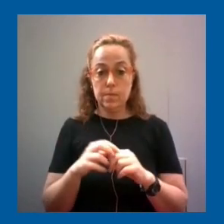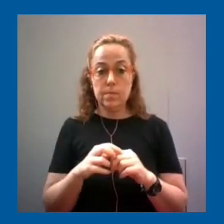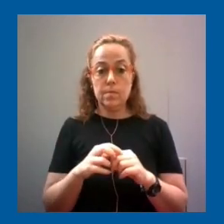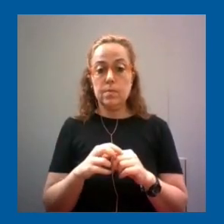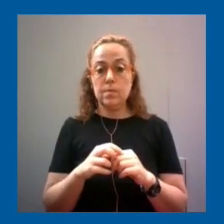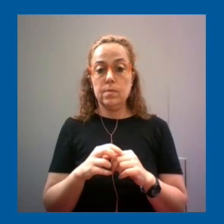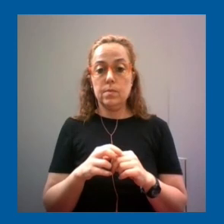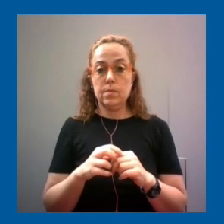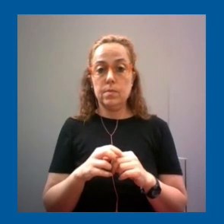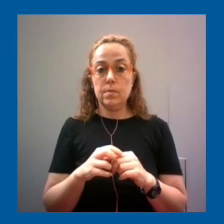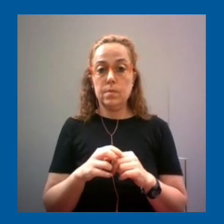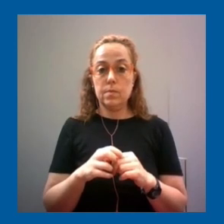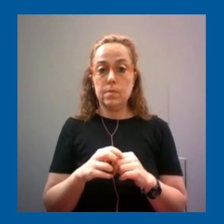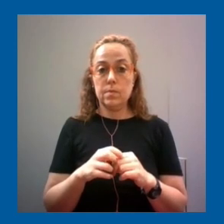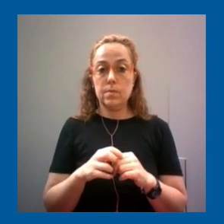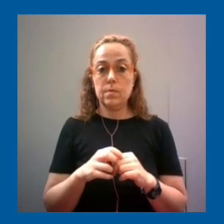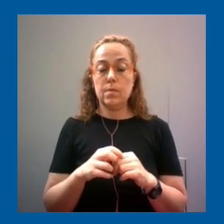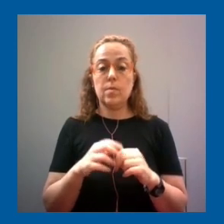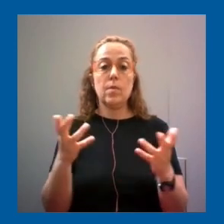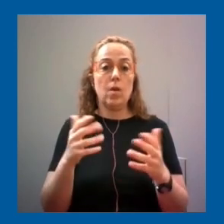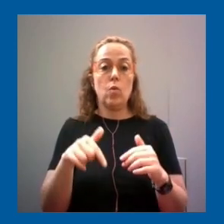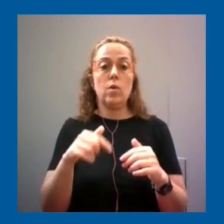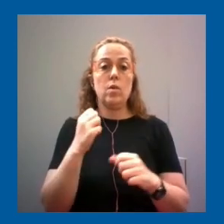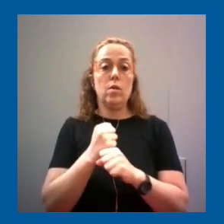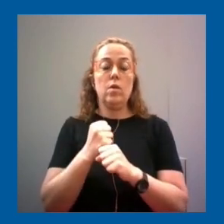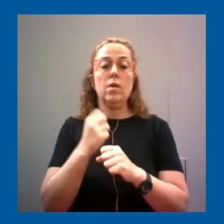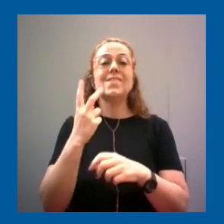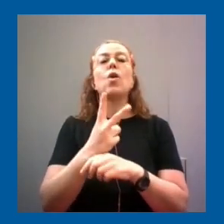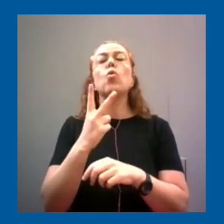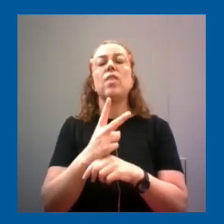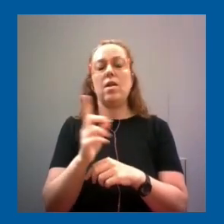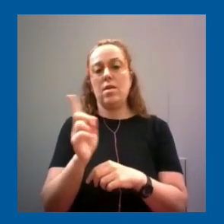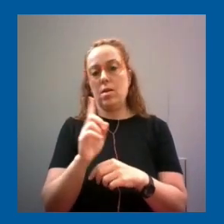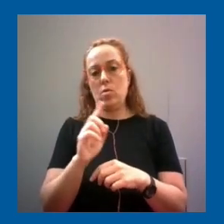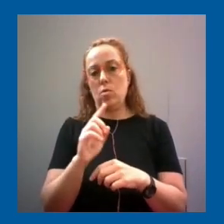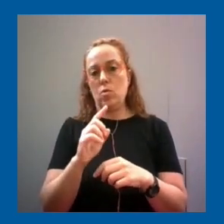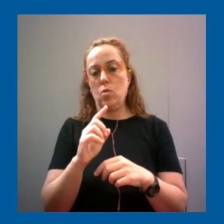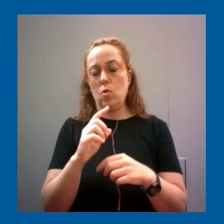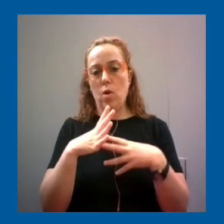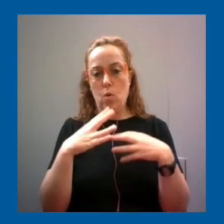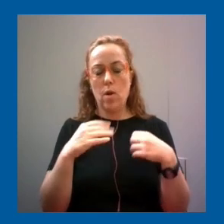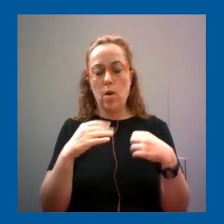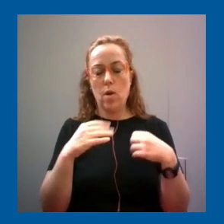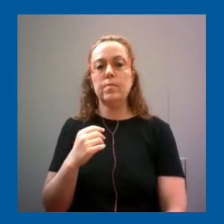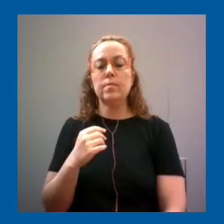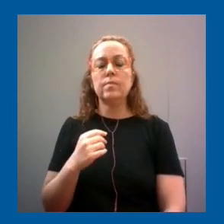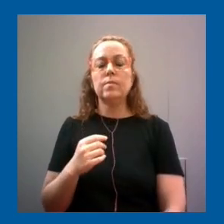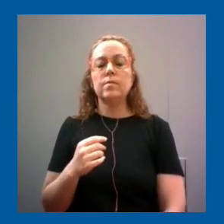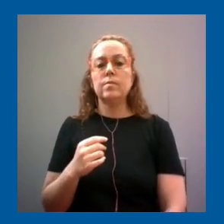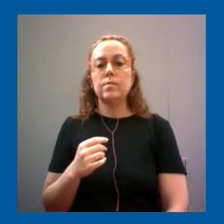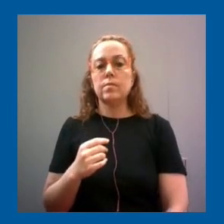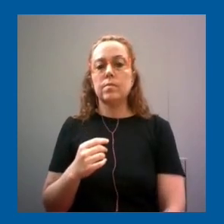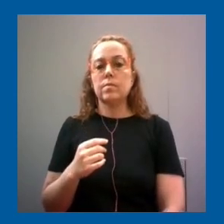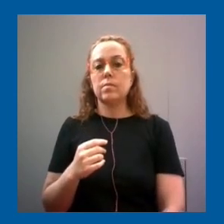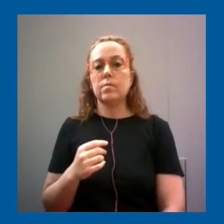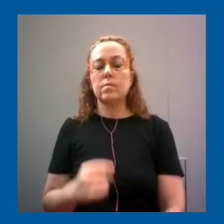estamos acá para hablar de secundaria y de bachillerato tenemos digamos